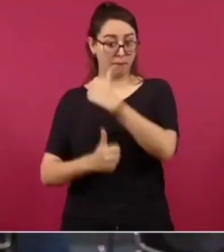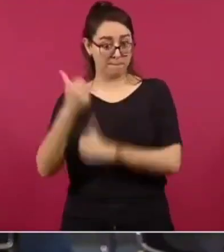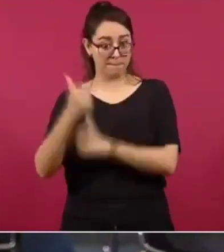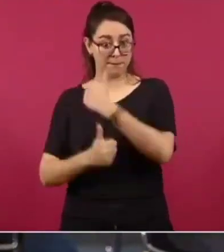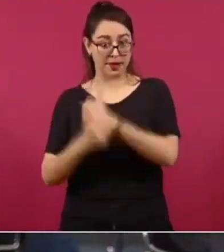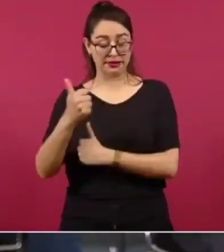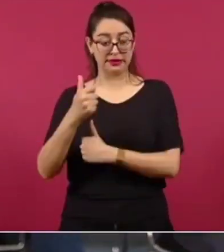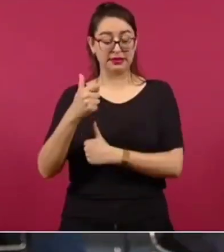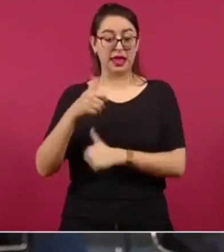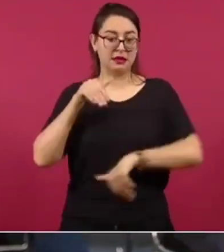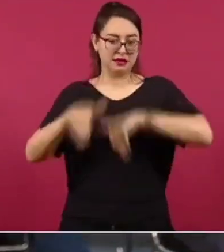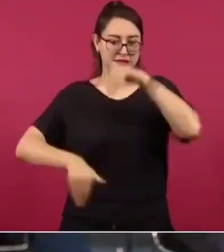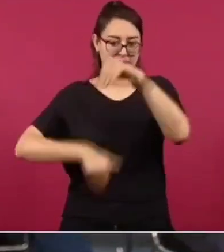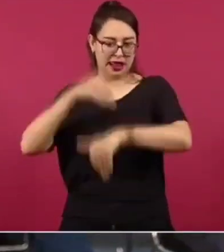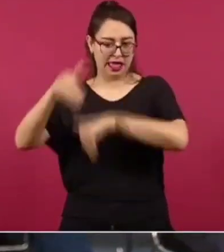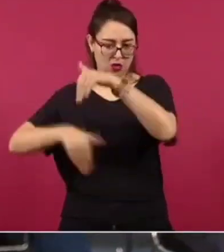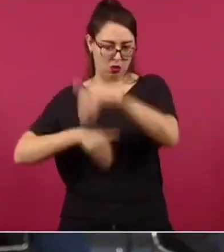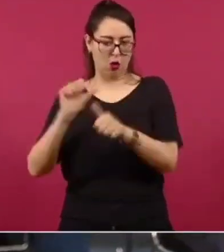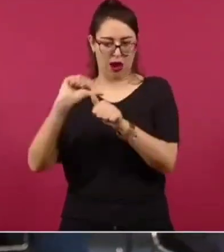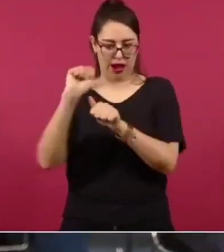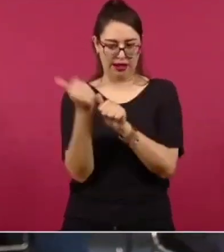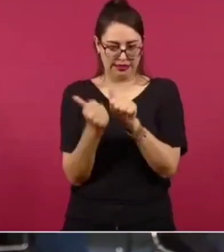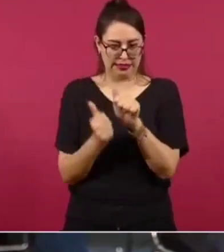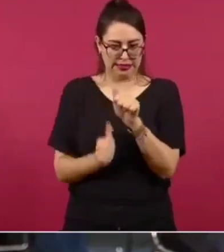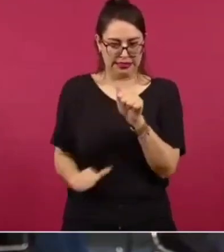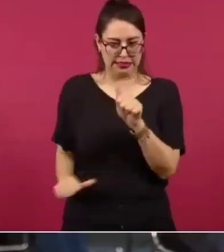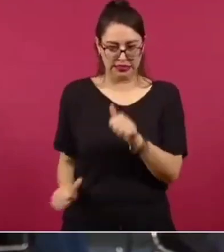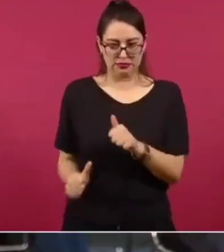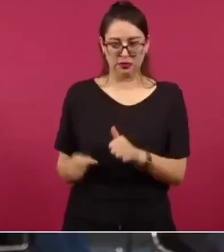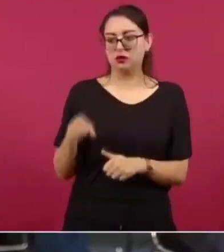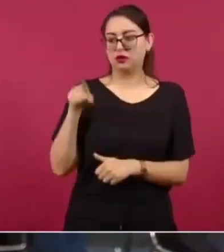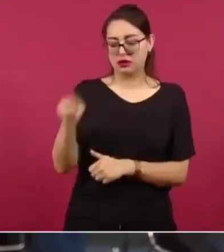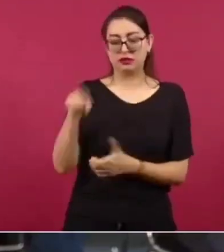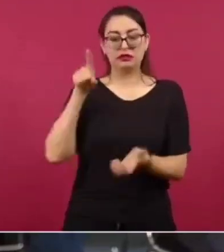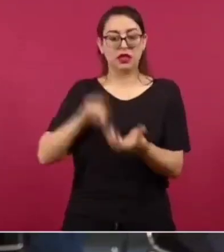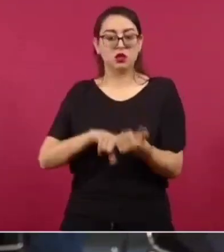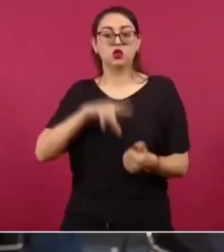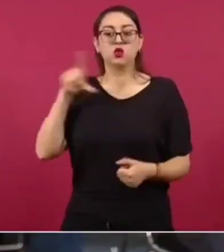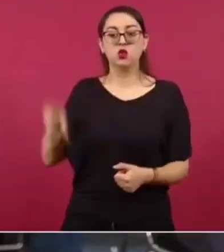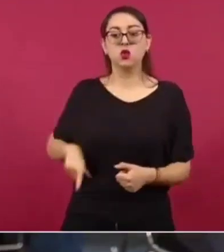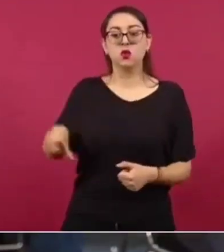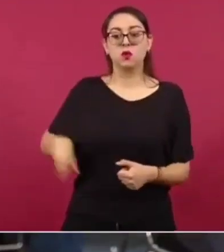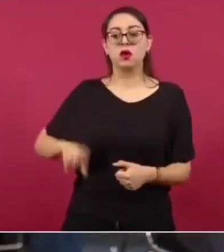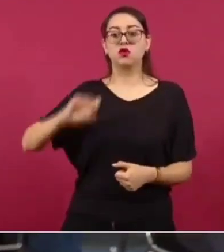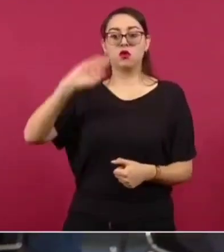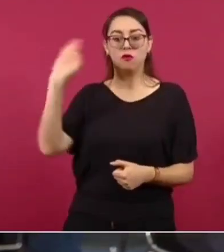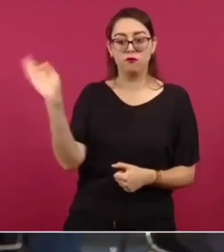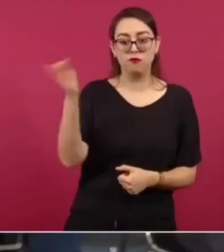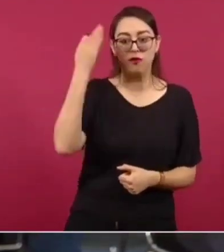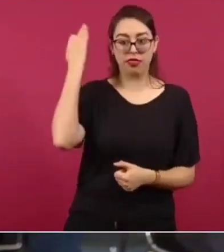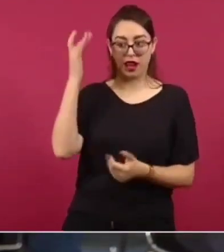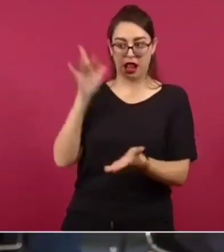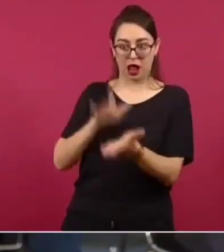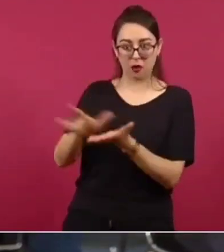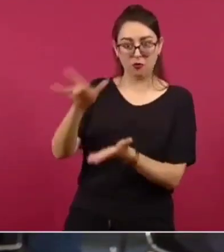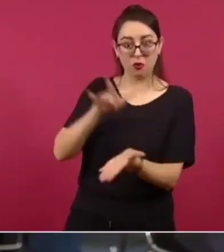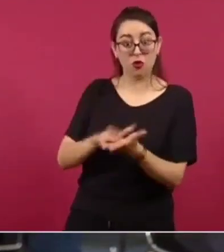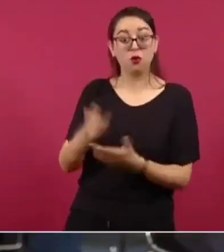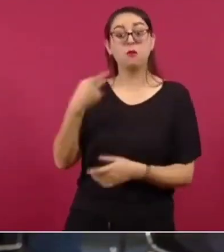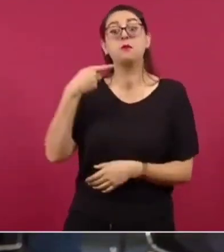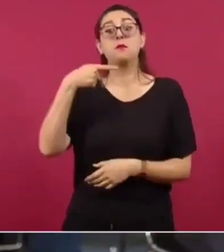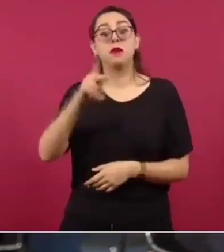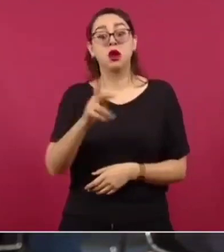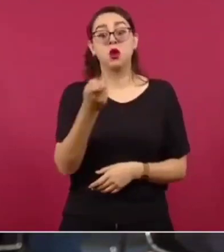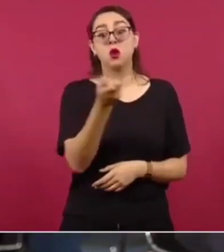¡Gracias! Se había dado con la ayuda del gobierno federal, sin embargo, las aclaraciones vinieron de las propias nadadoras, las